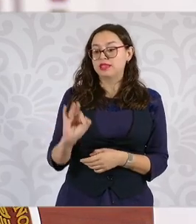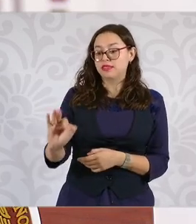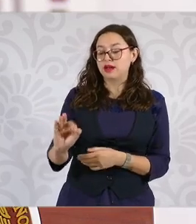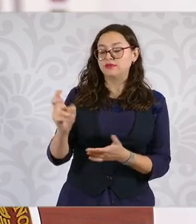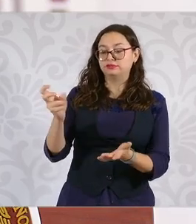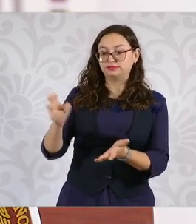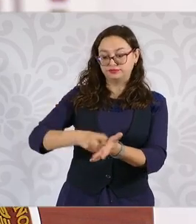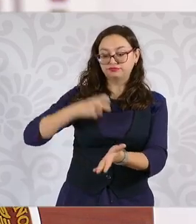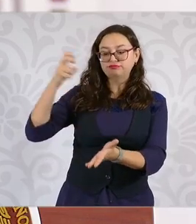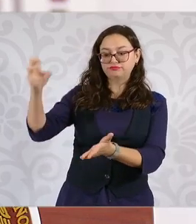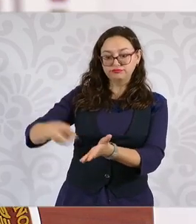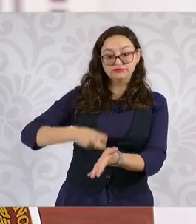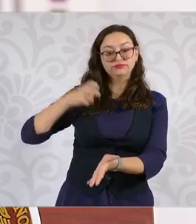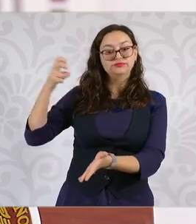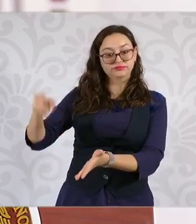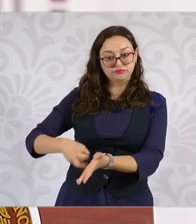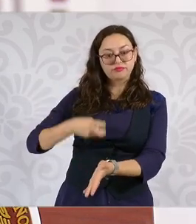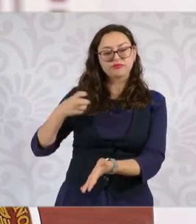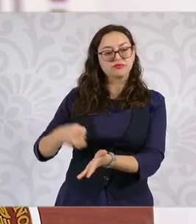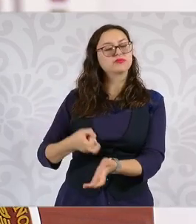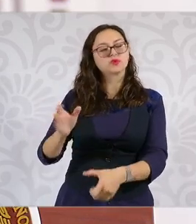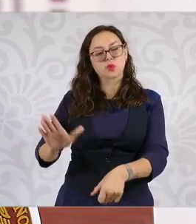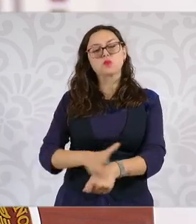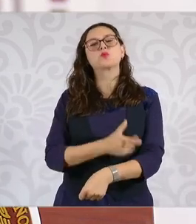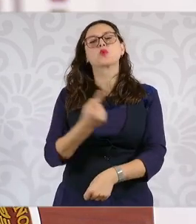Se ha estado diciendo por muchos